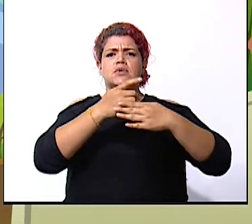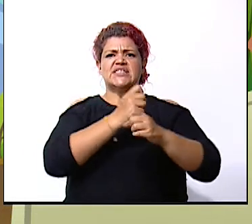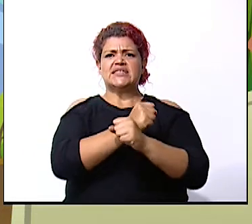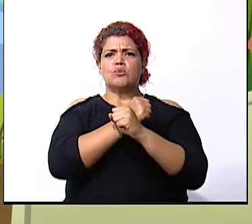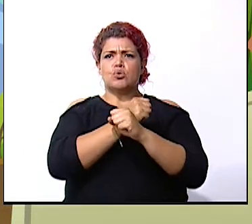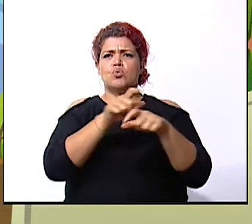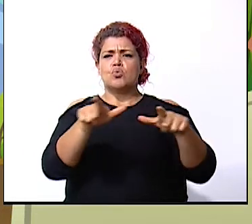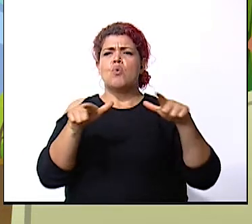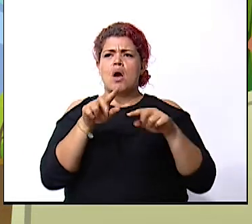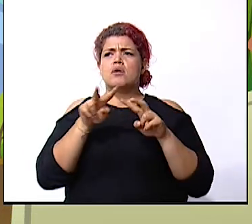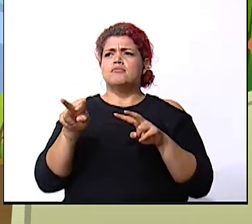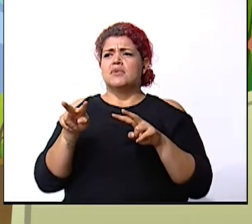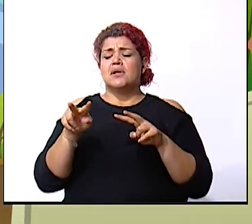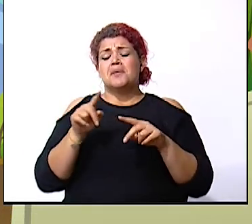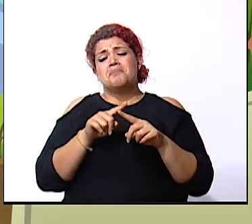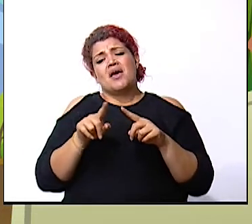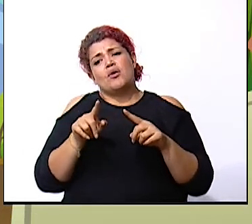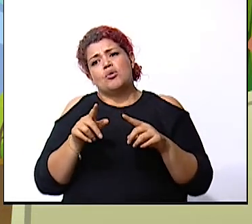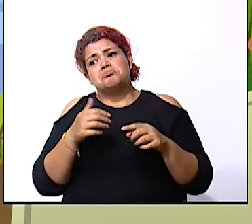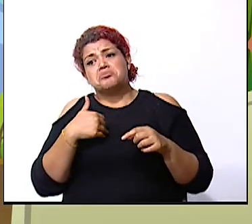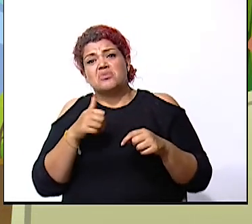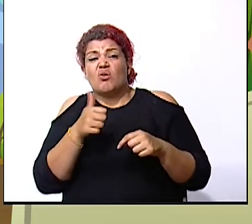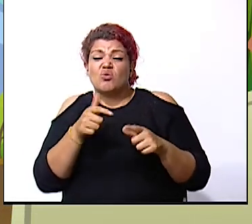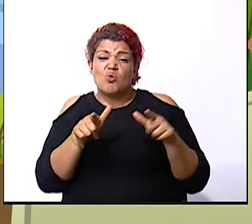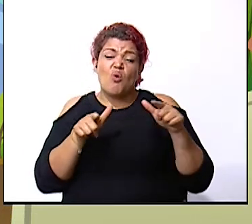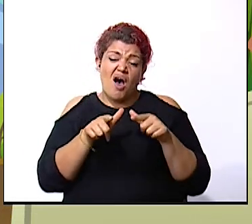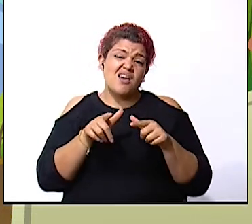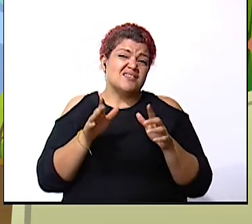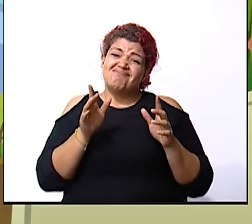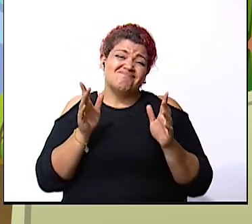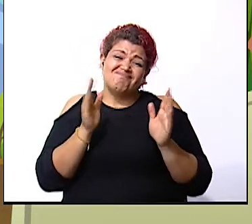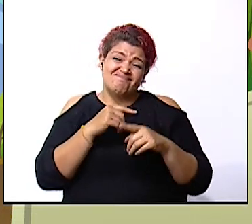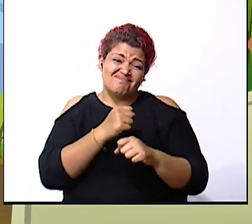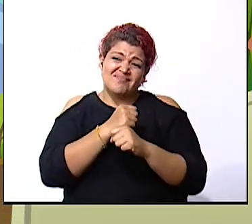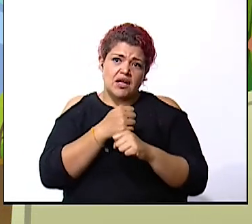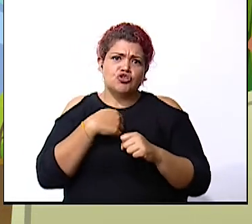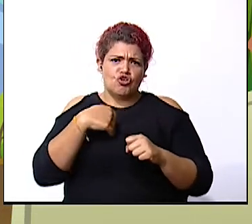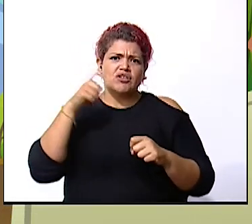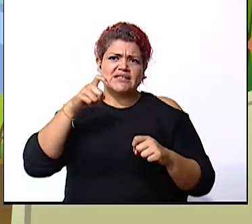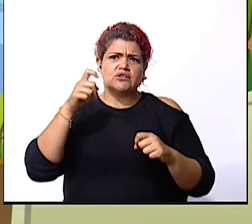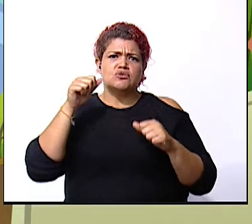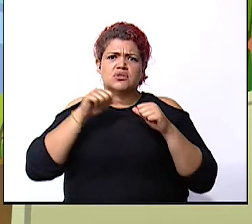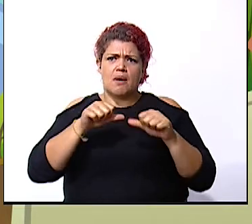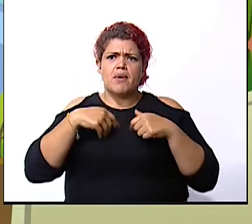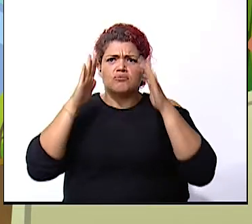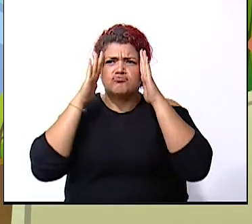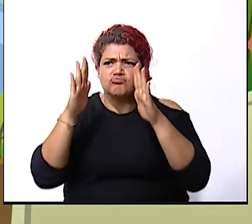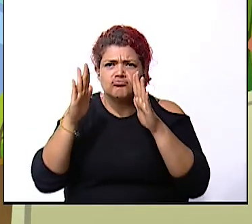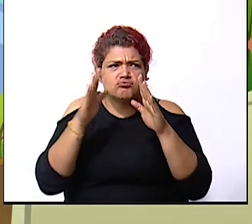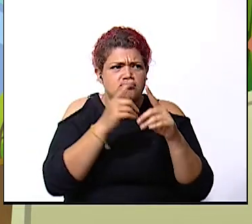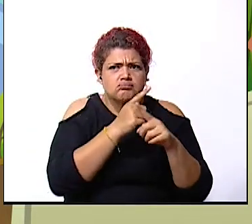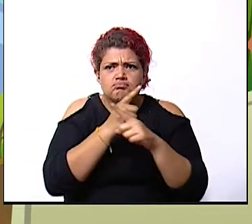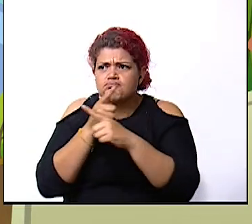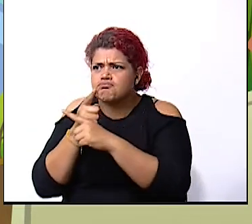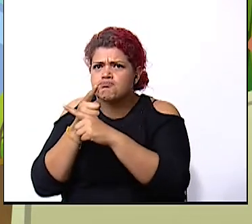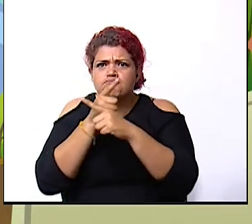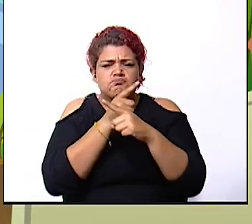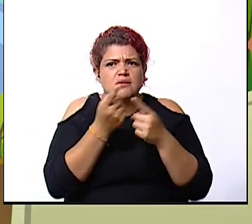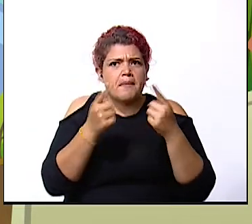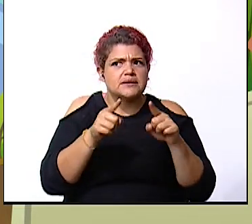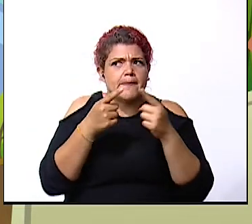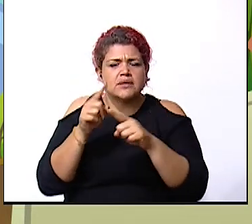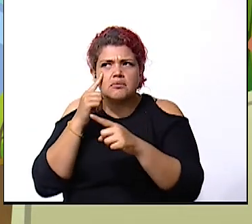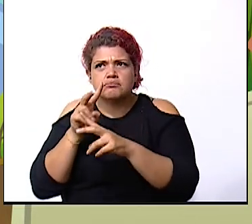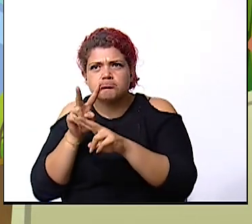pero si no lo vivimos así tenemos que estar pendientes de lo que pueda pasar ahora algo muy importante